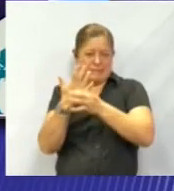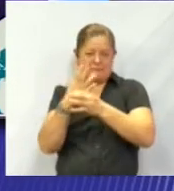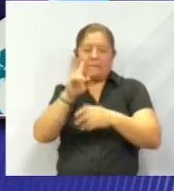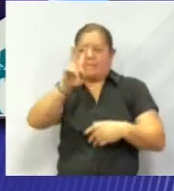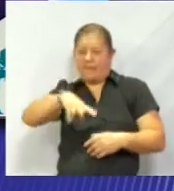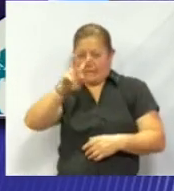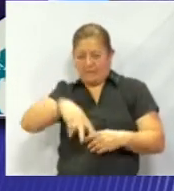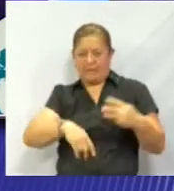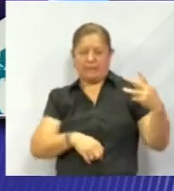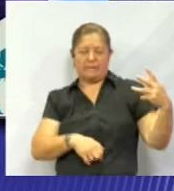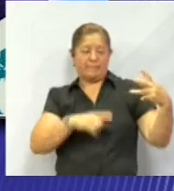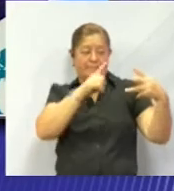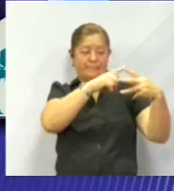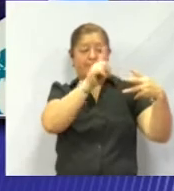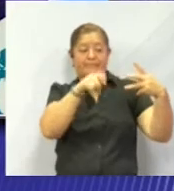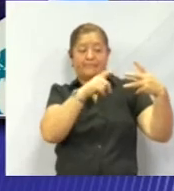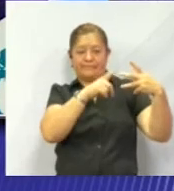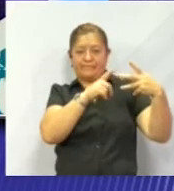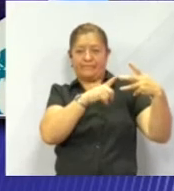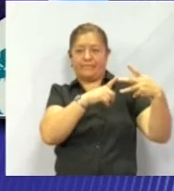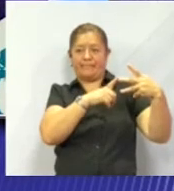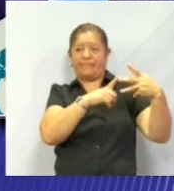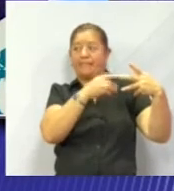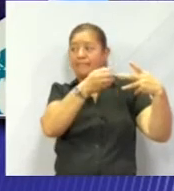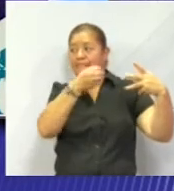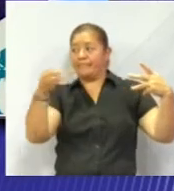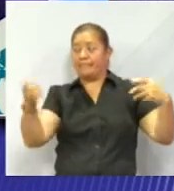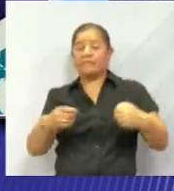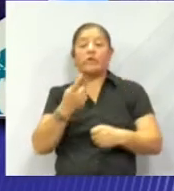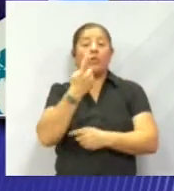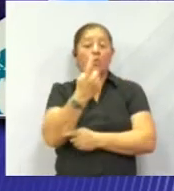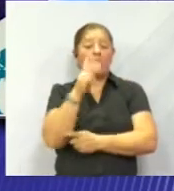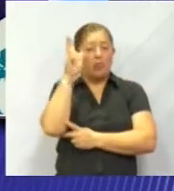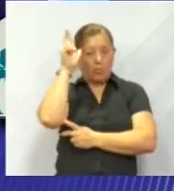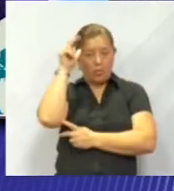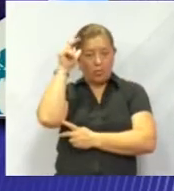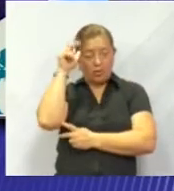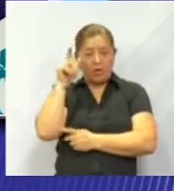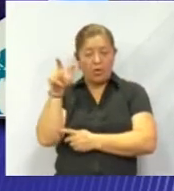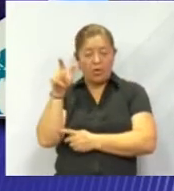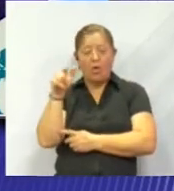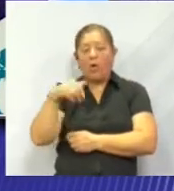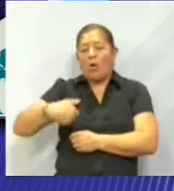Vamos con la dos. Te dice, un conejo es el guardián de la luna.